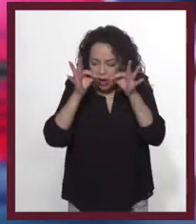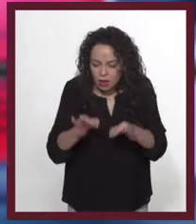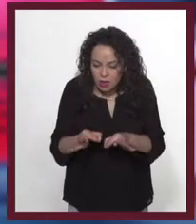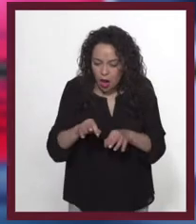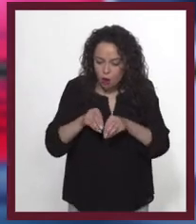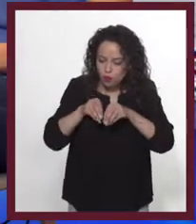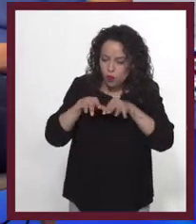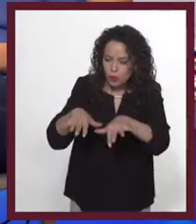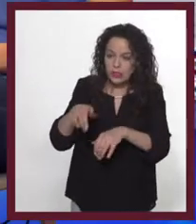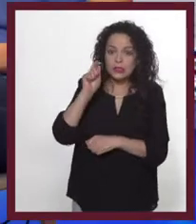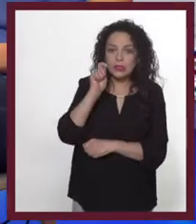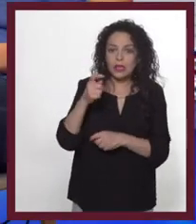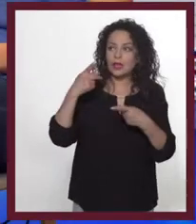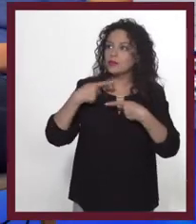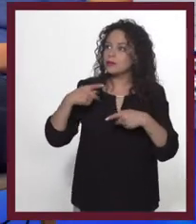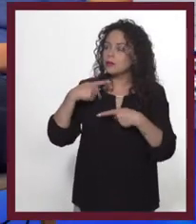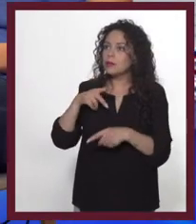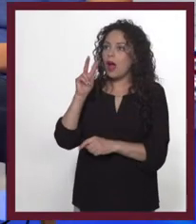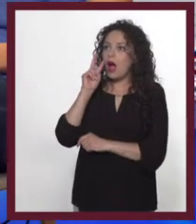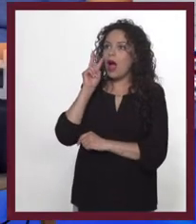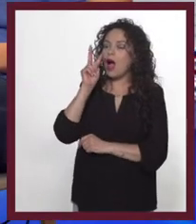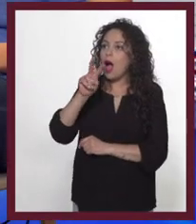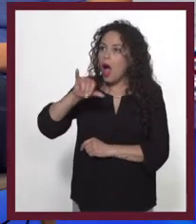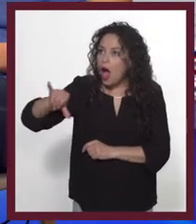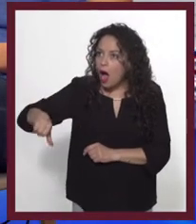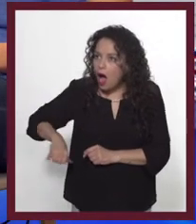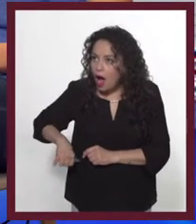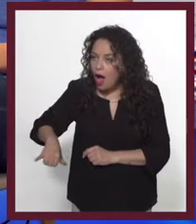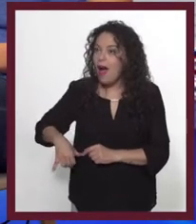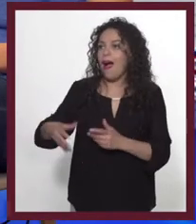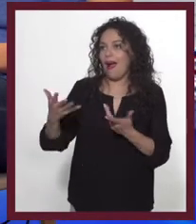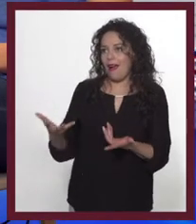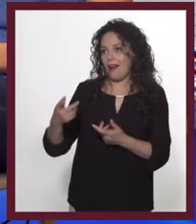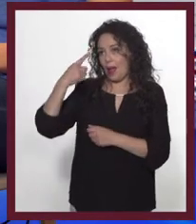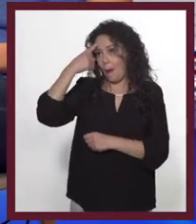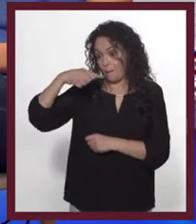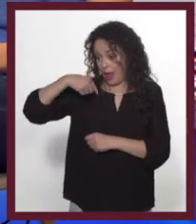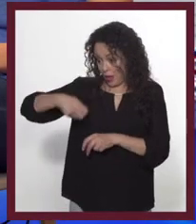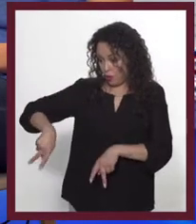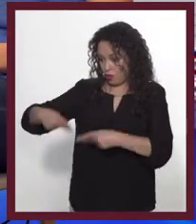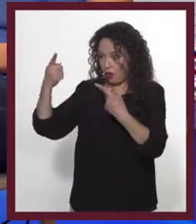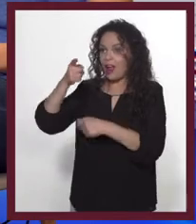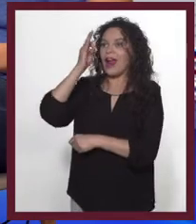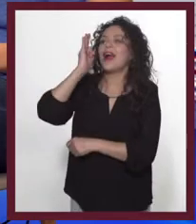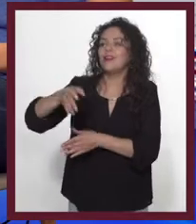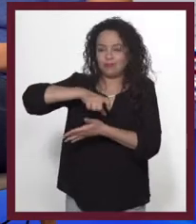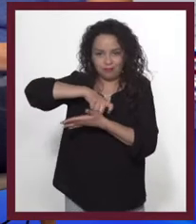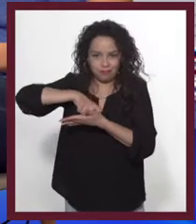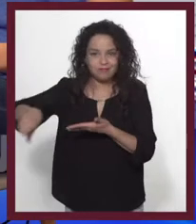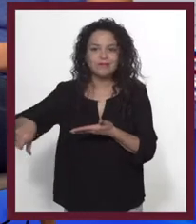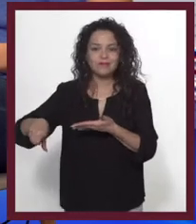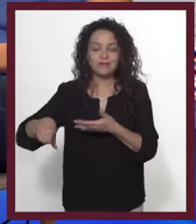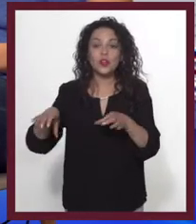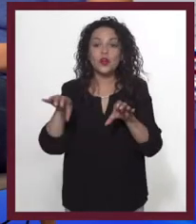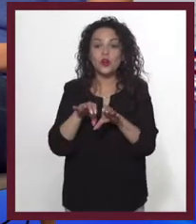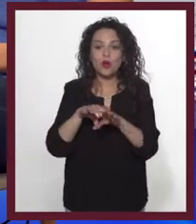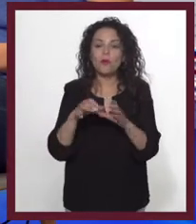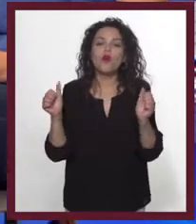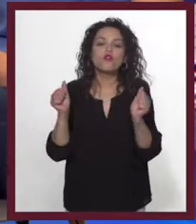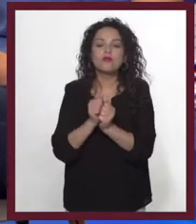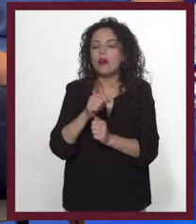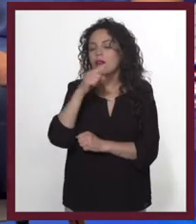objetivo real de la publicidad, que es provocar en el público un interés de modo que nos compre lo que vendemos. Todo